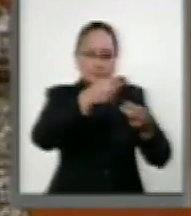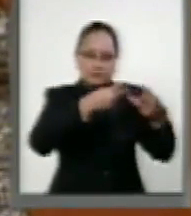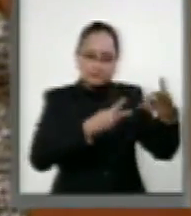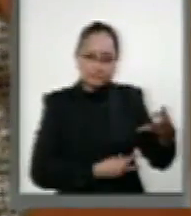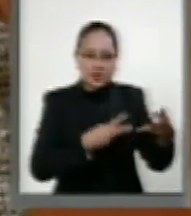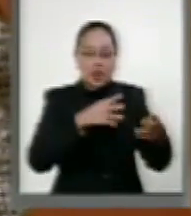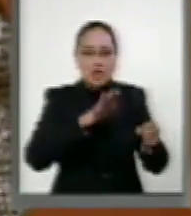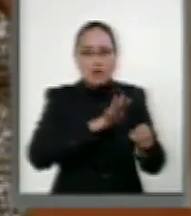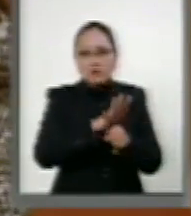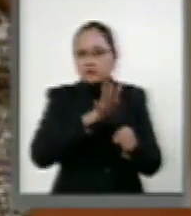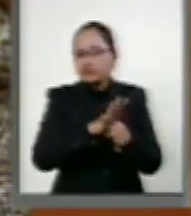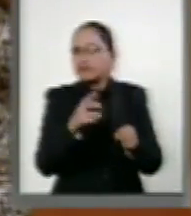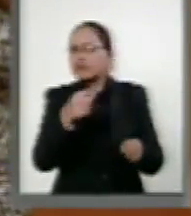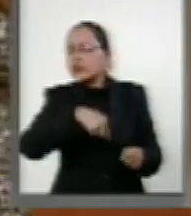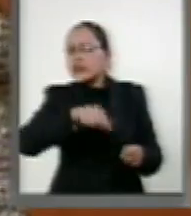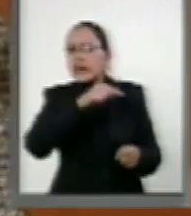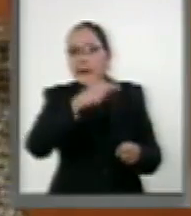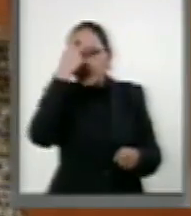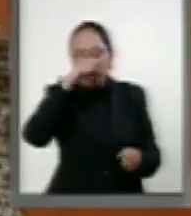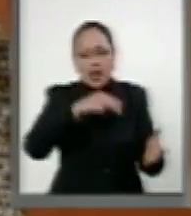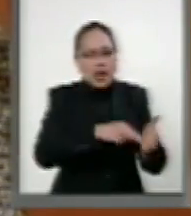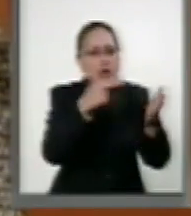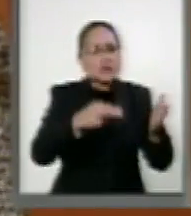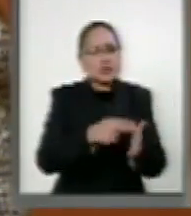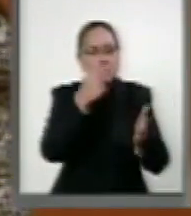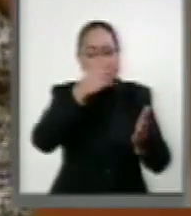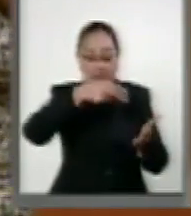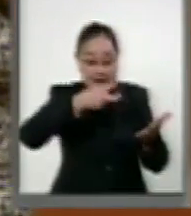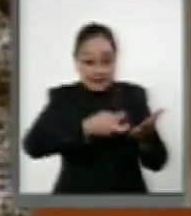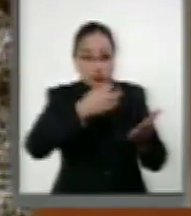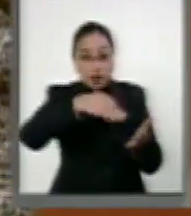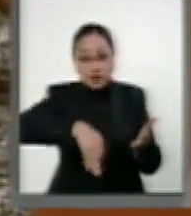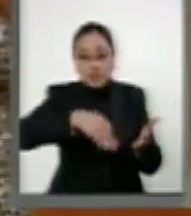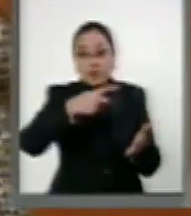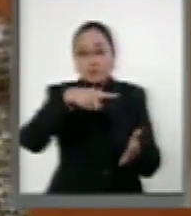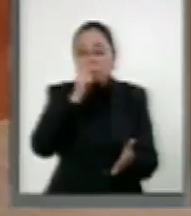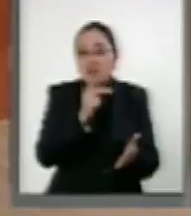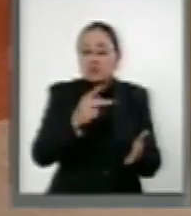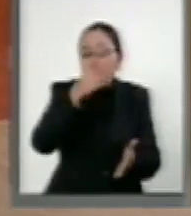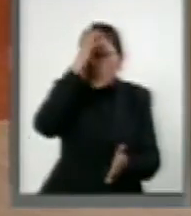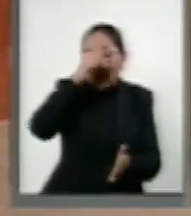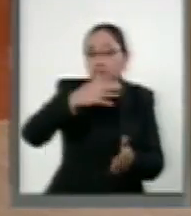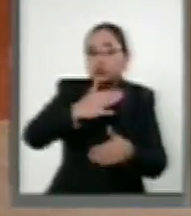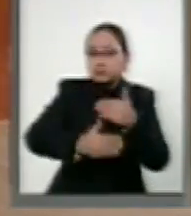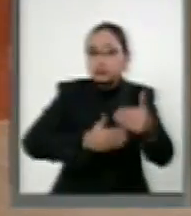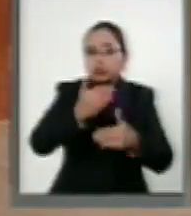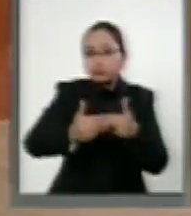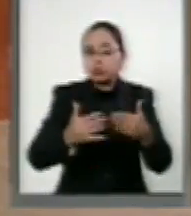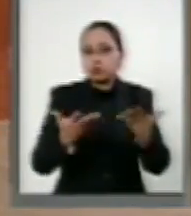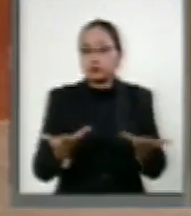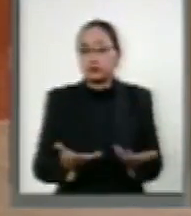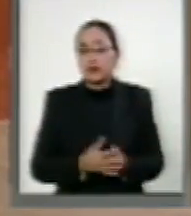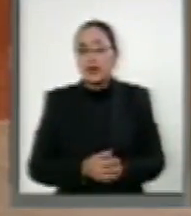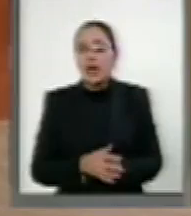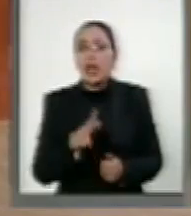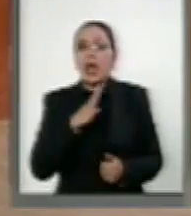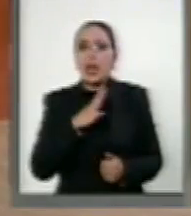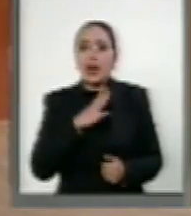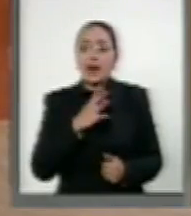por la federación para firmar los convenios respectivos en materia de infraestructura por un monto de